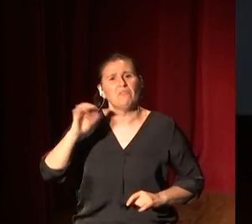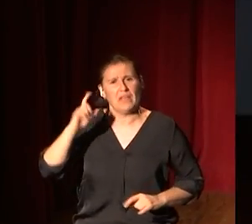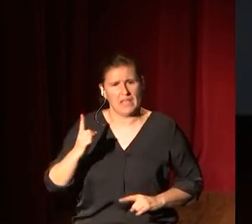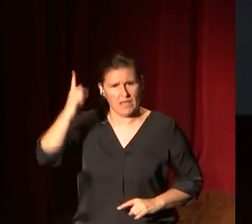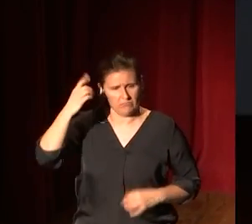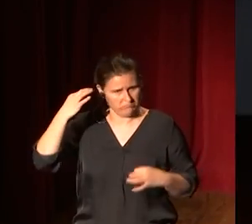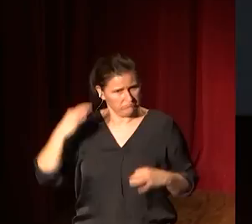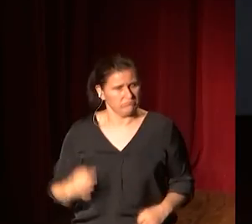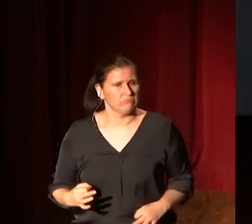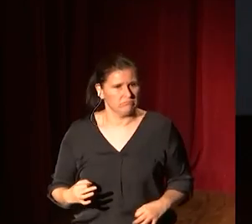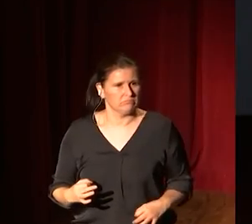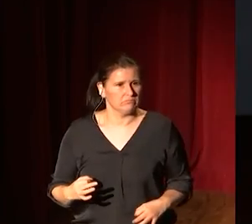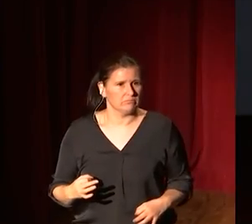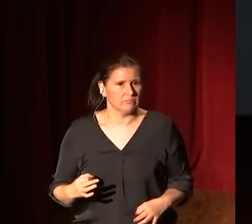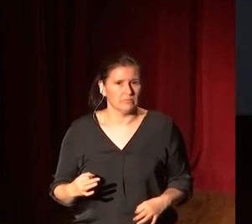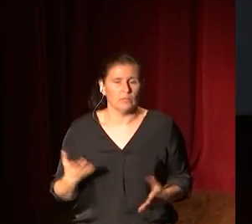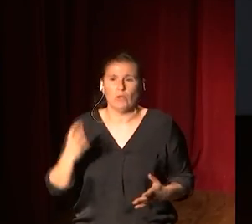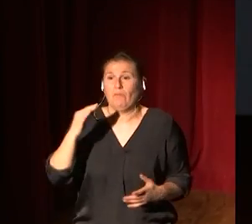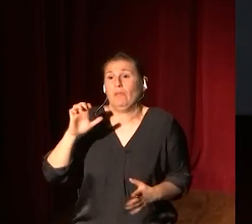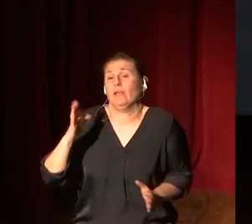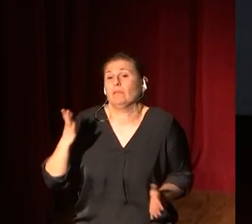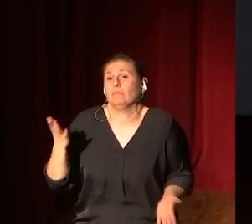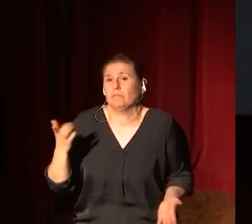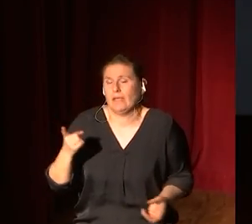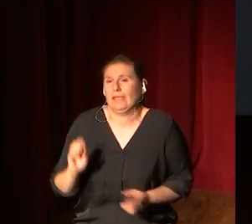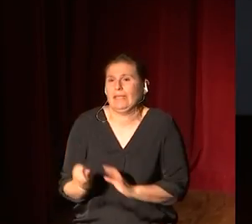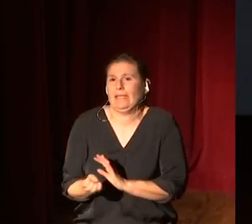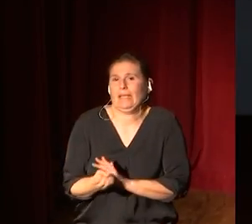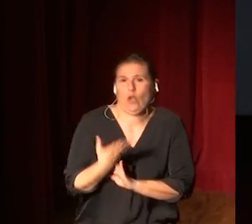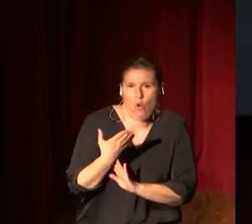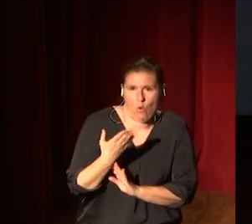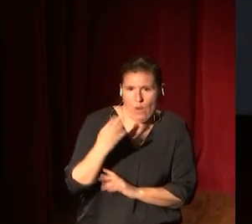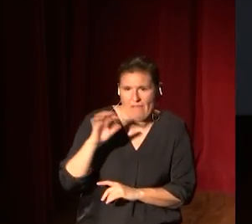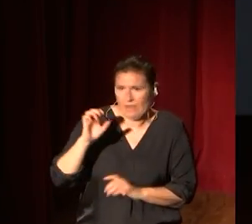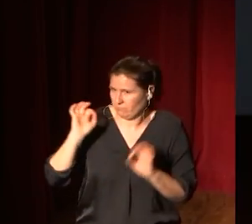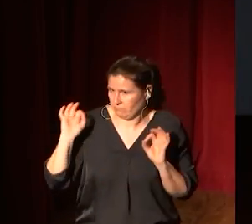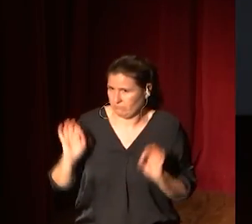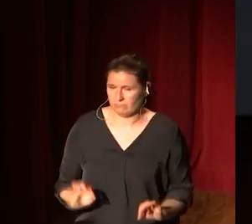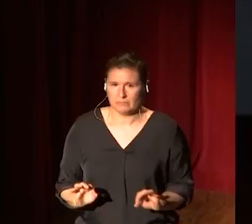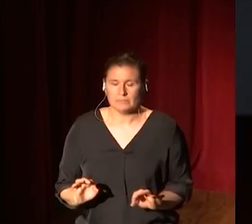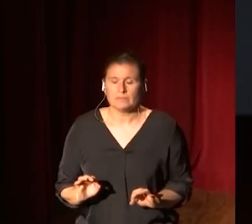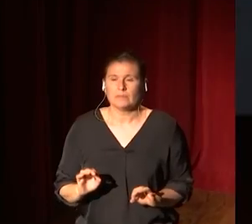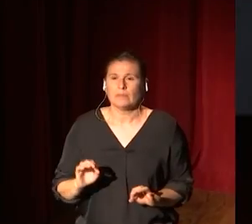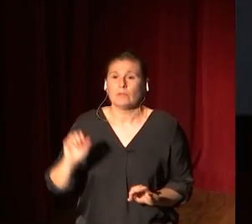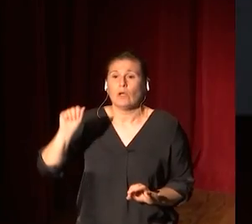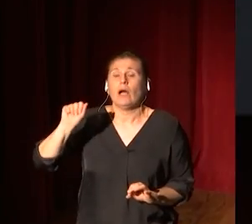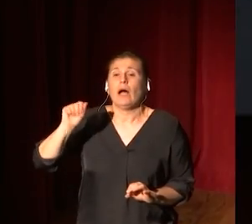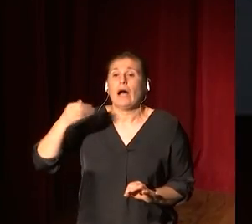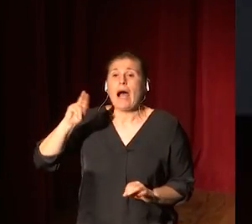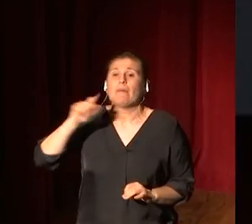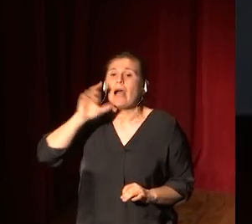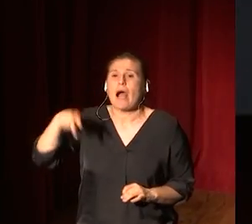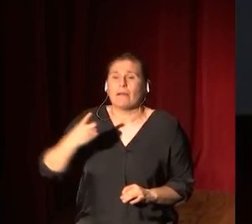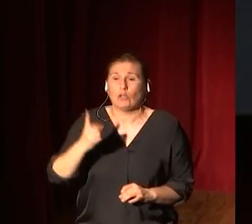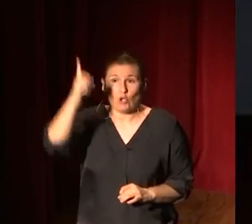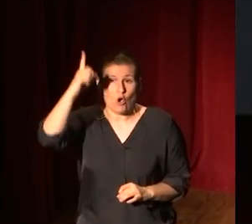de gran fe. Bueno, la fe que creó, la fe. Y Abraham, Dios habla con